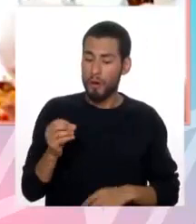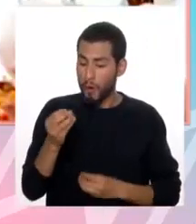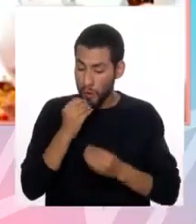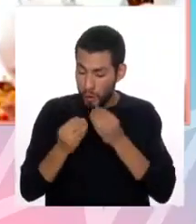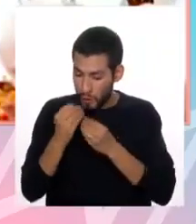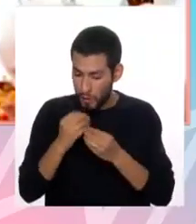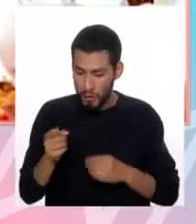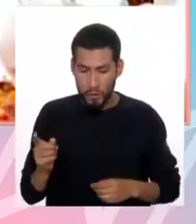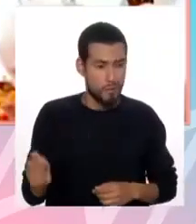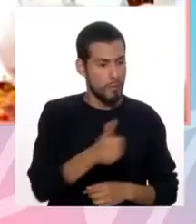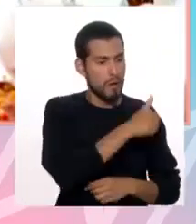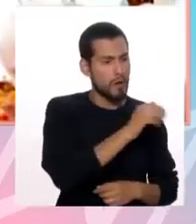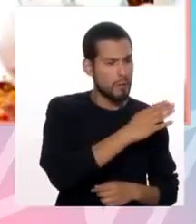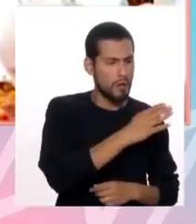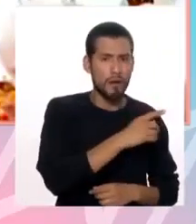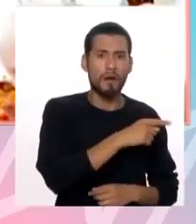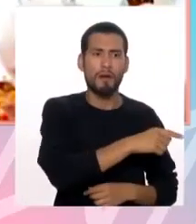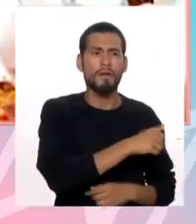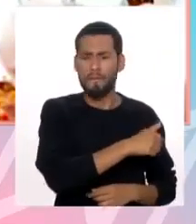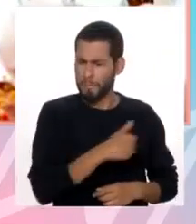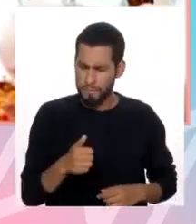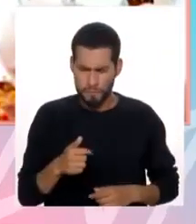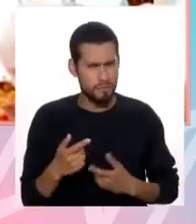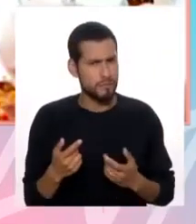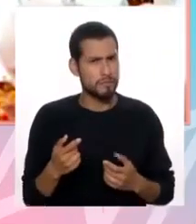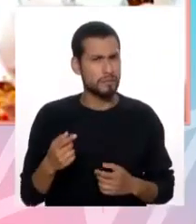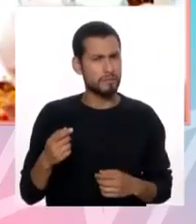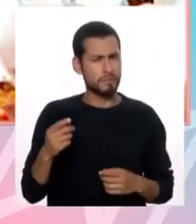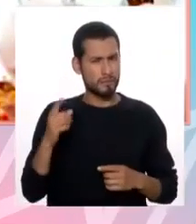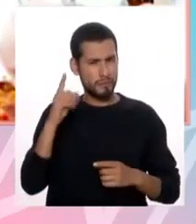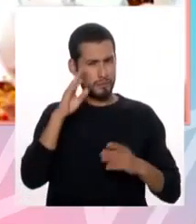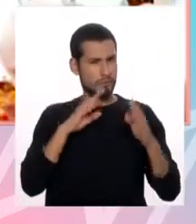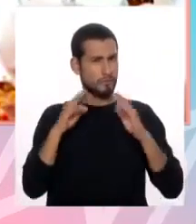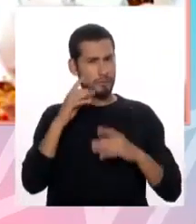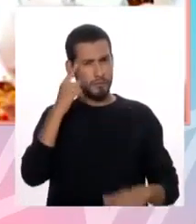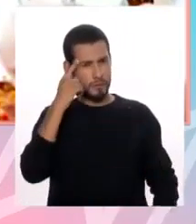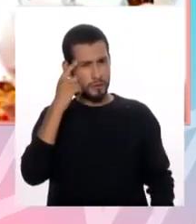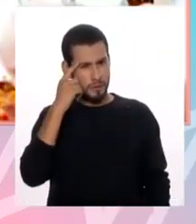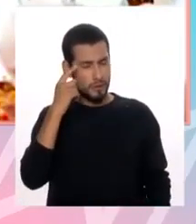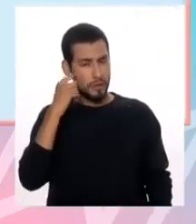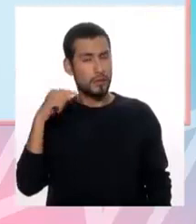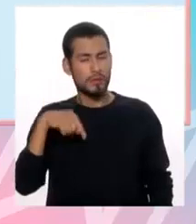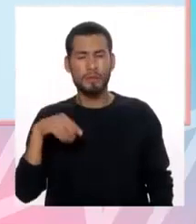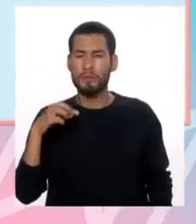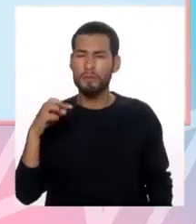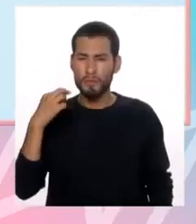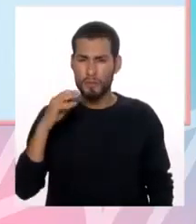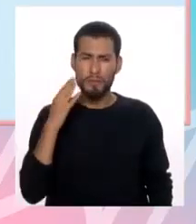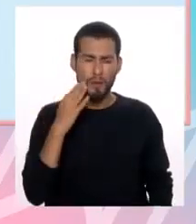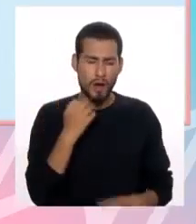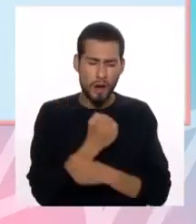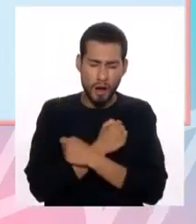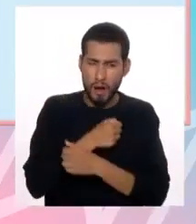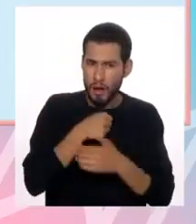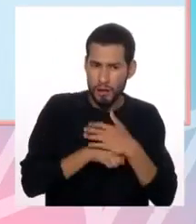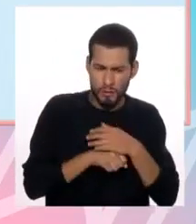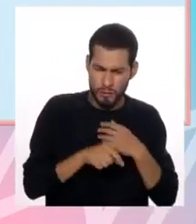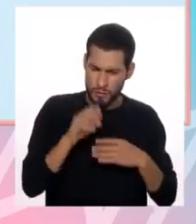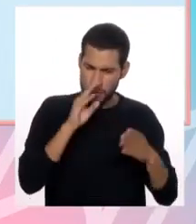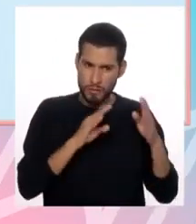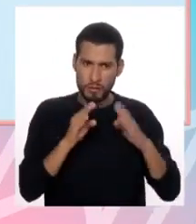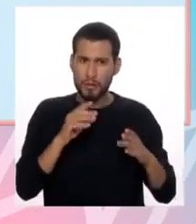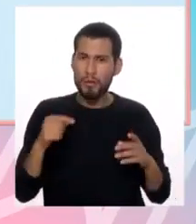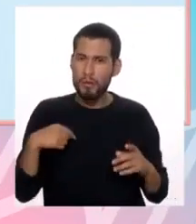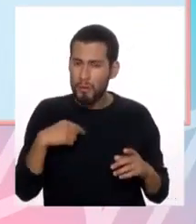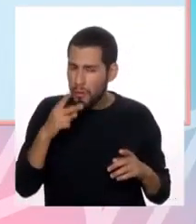comiendo se para para ir al baño y en la preocupación lógica que tenemos los padres por el amor a nuestros hijos, vamos